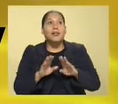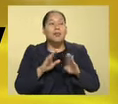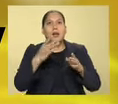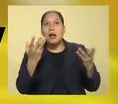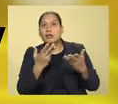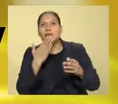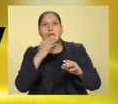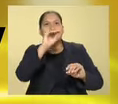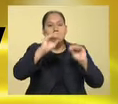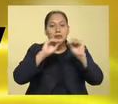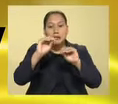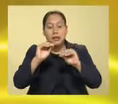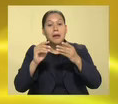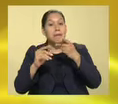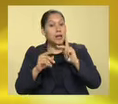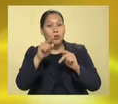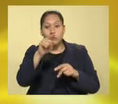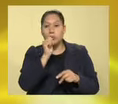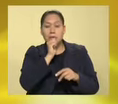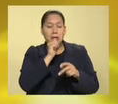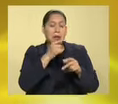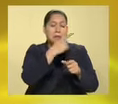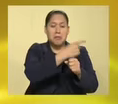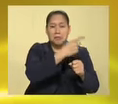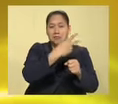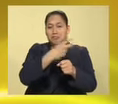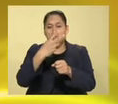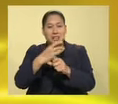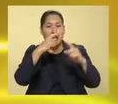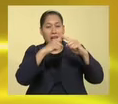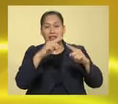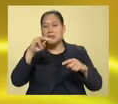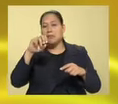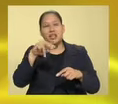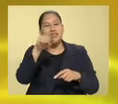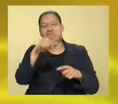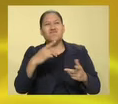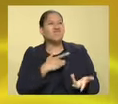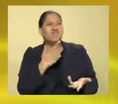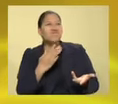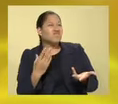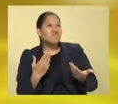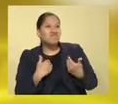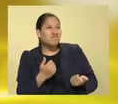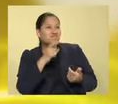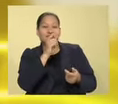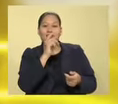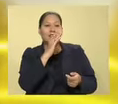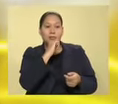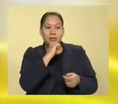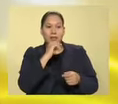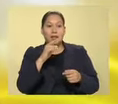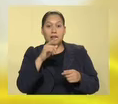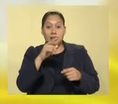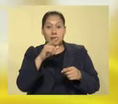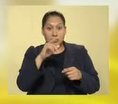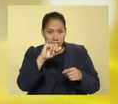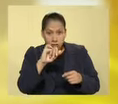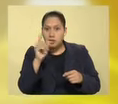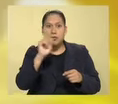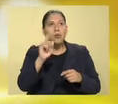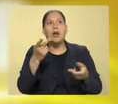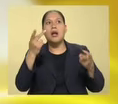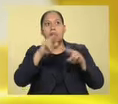bien realizadas que están, pero si no han visto jamás películas de los X-Men, no se van a sentir perdidos, ¿no? Al revés, fíjate que es